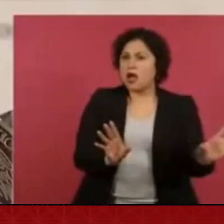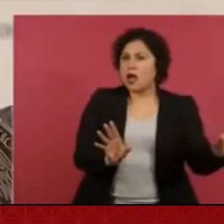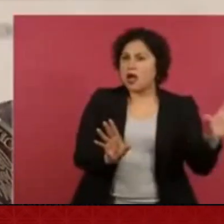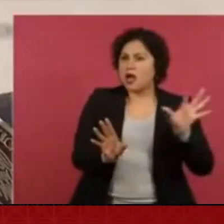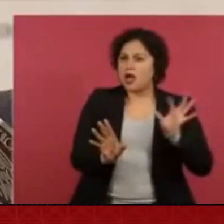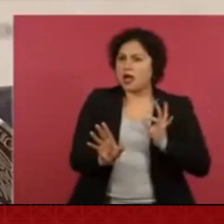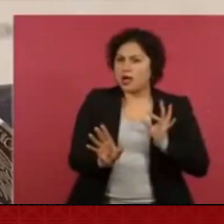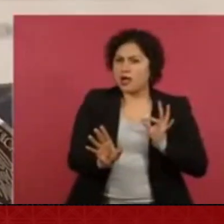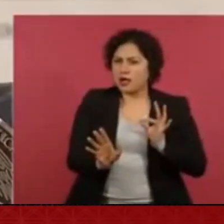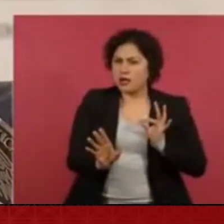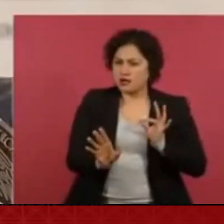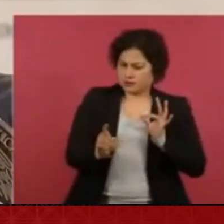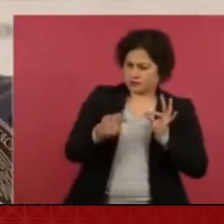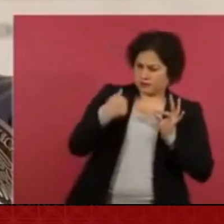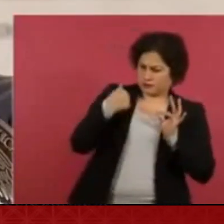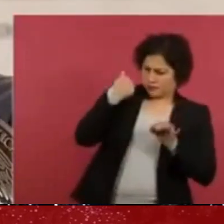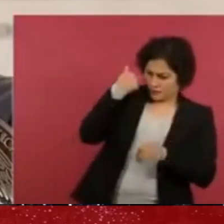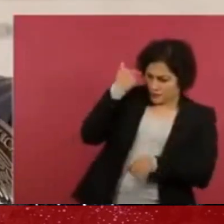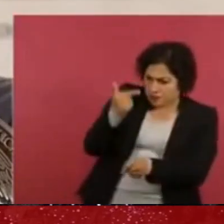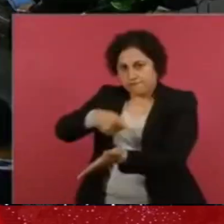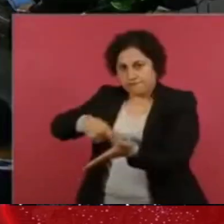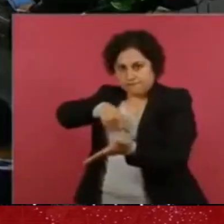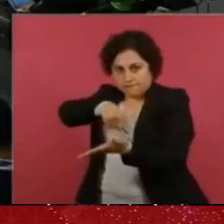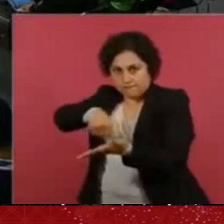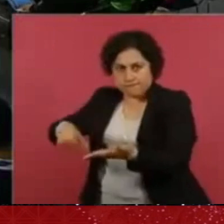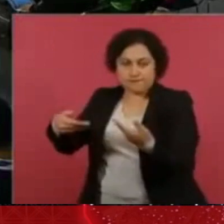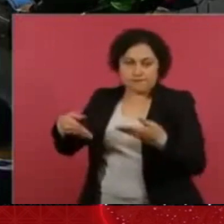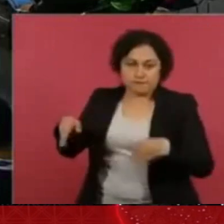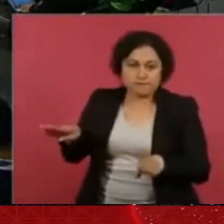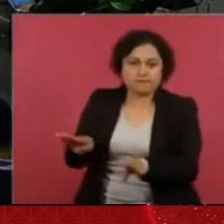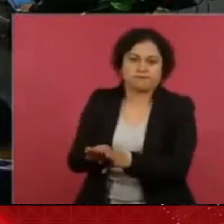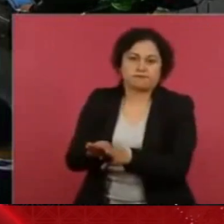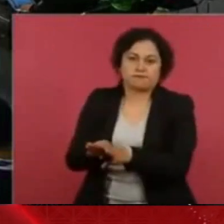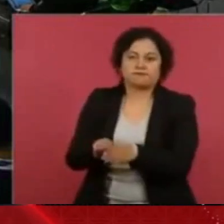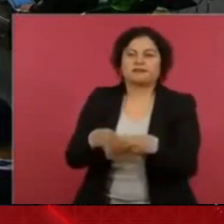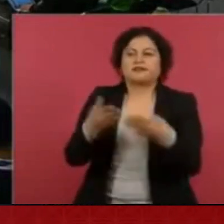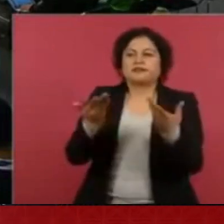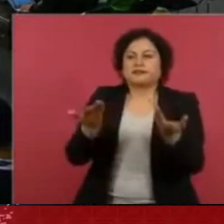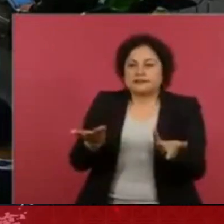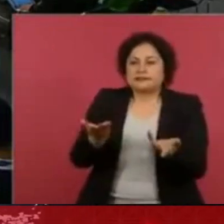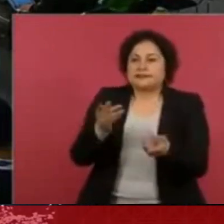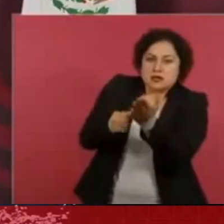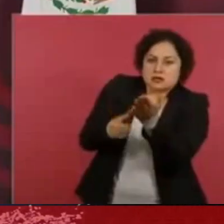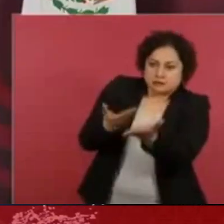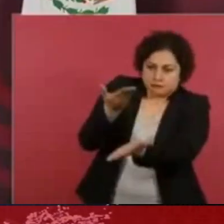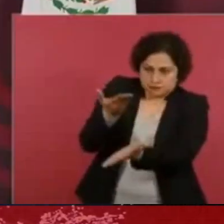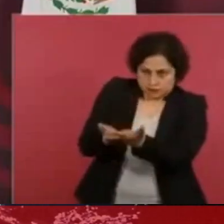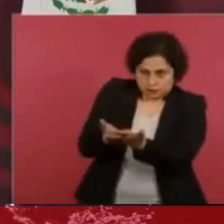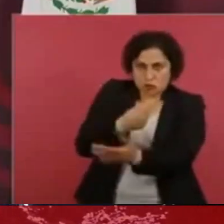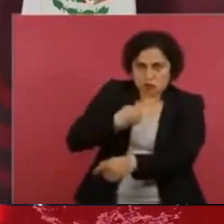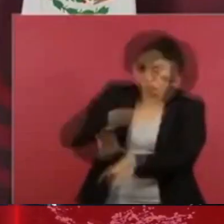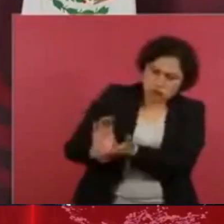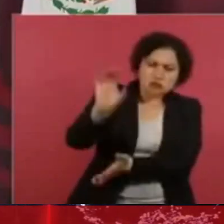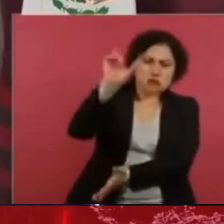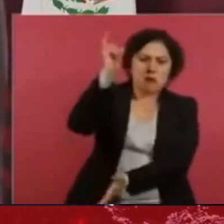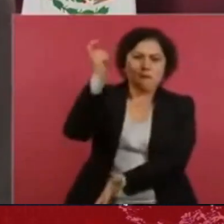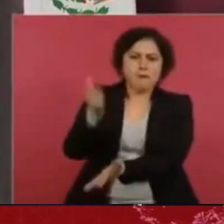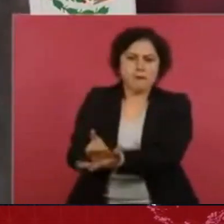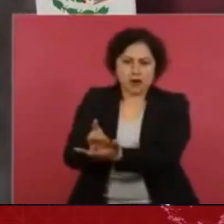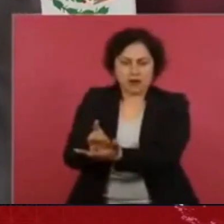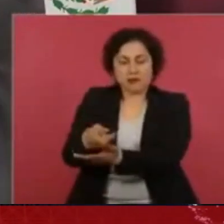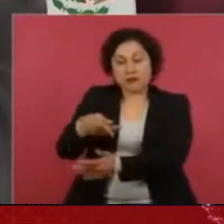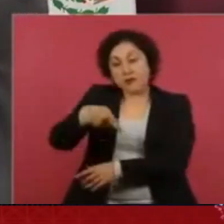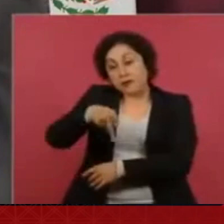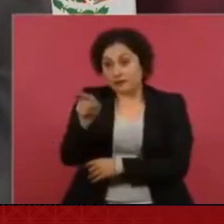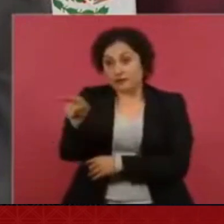seguían extrayendo material. ¿Qué les propusimos? Les pagamos todo, con el